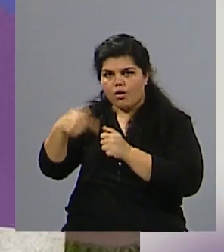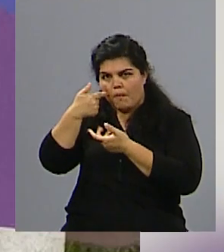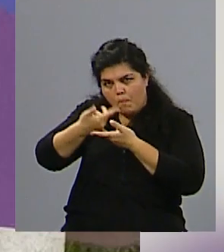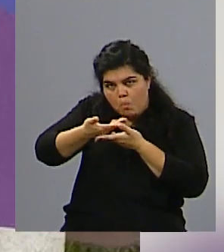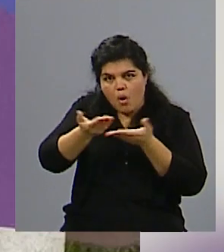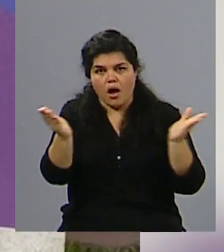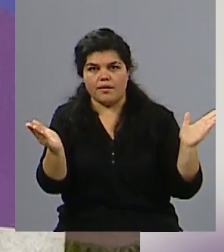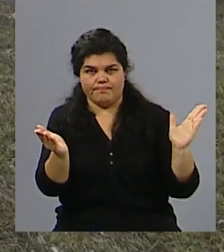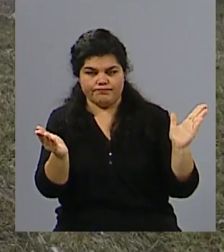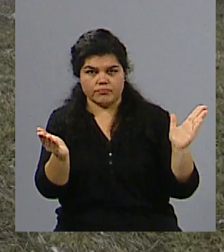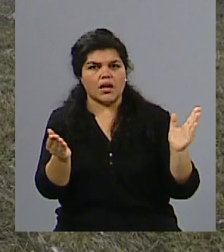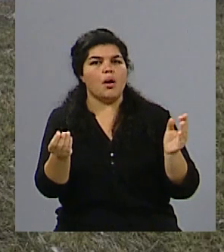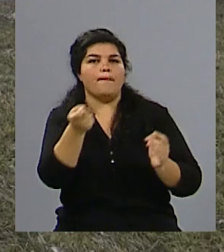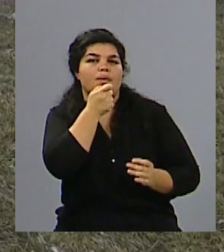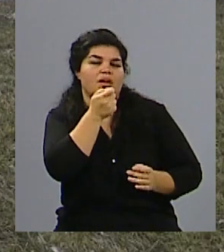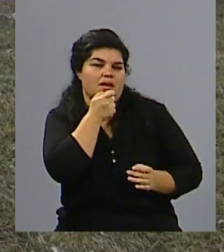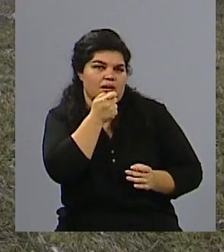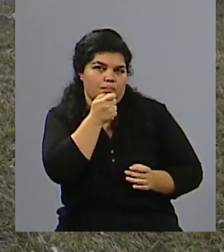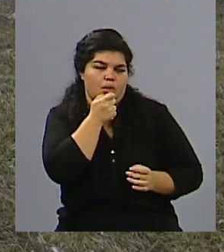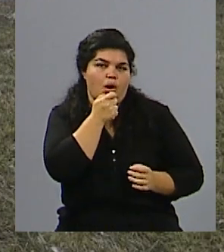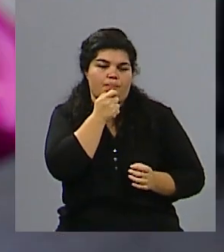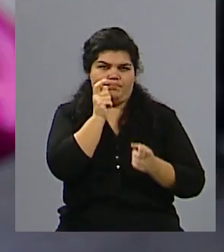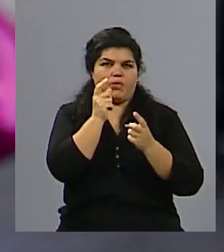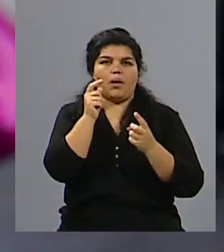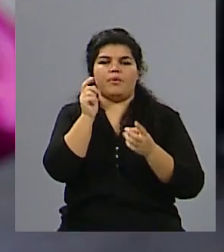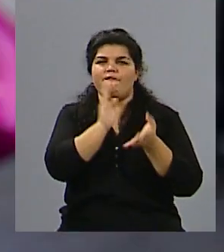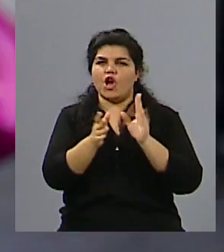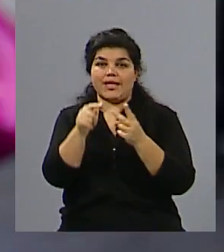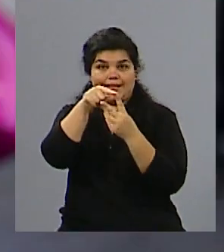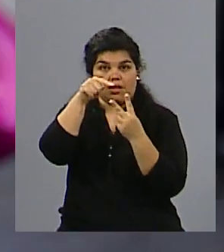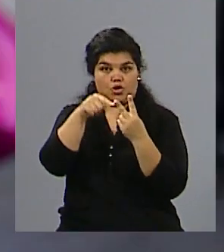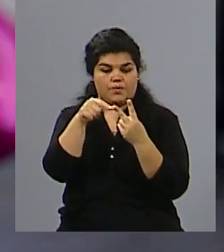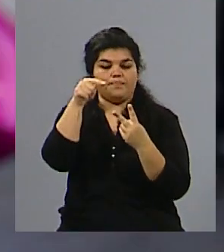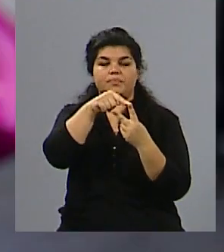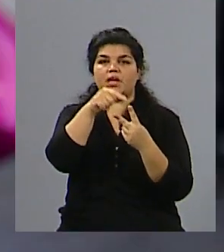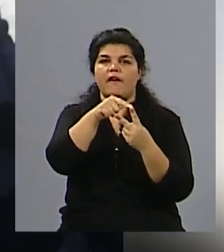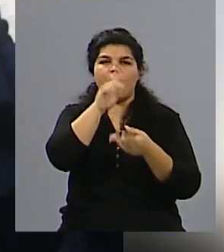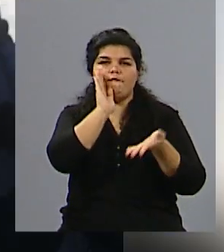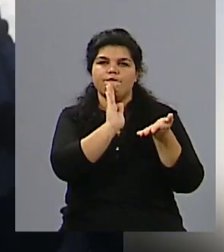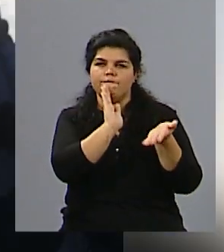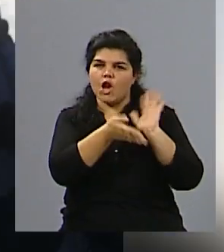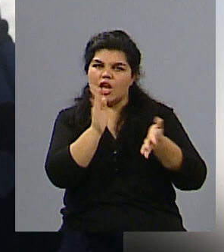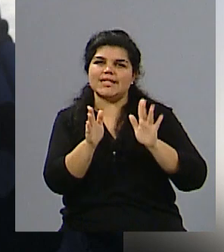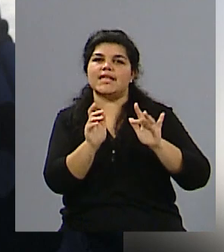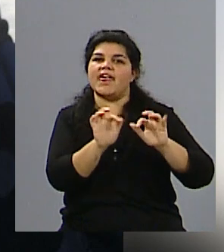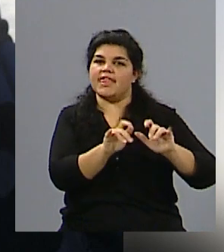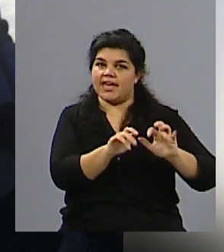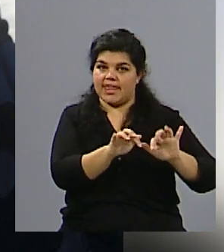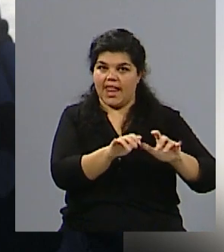particularmente a dos tipos de violencia, si se les puede decir. A la violencia digital, que es aquella violencia